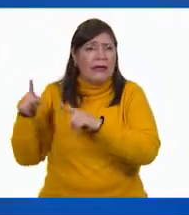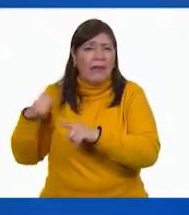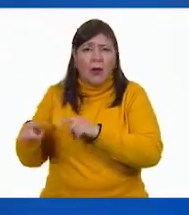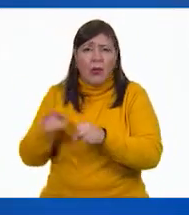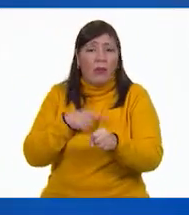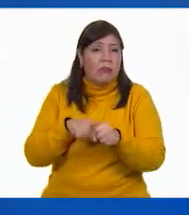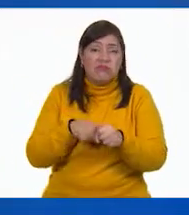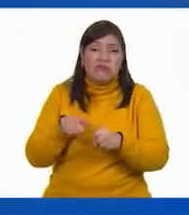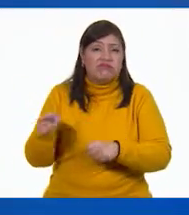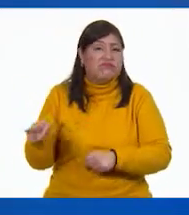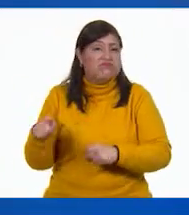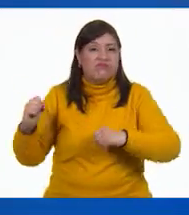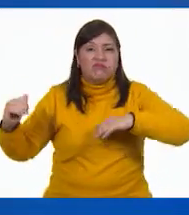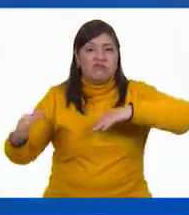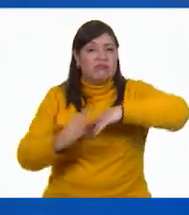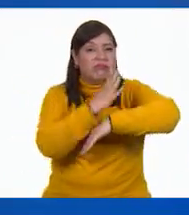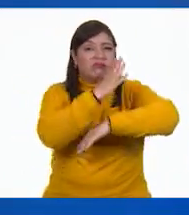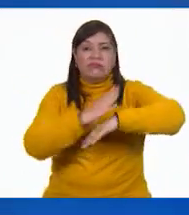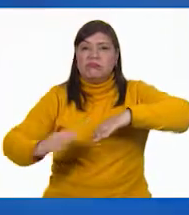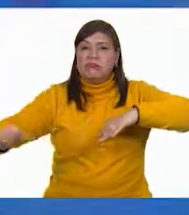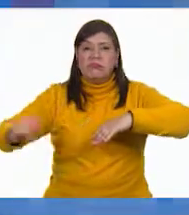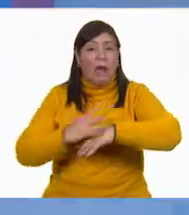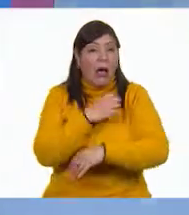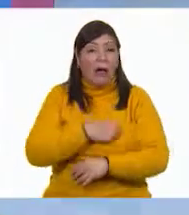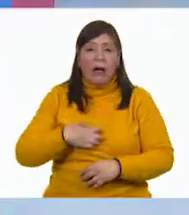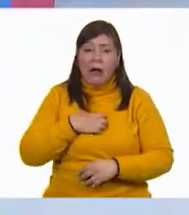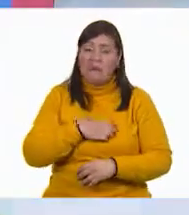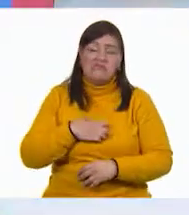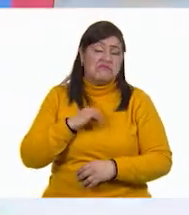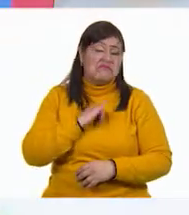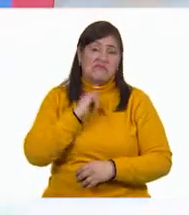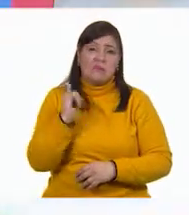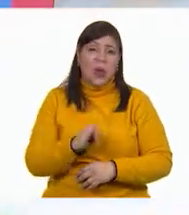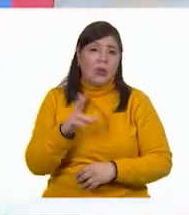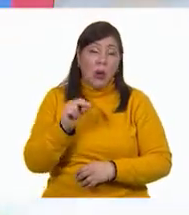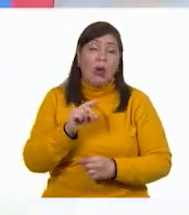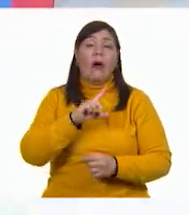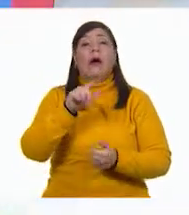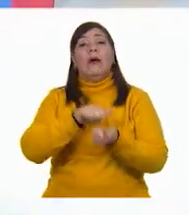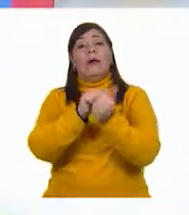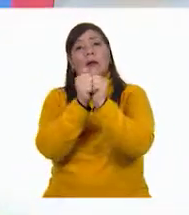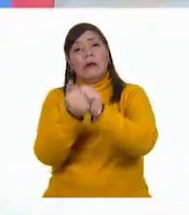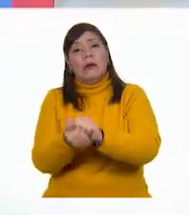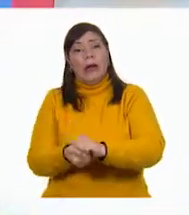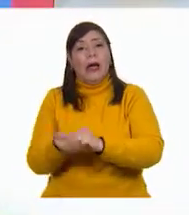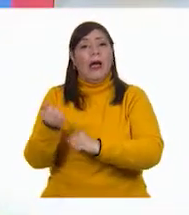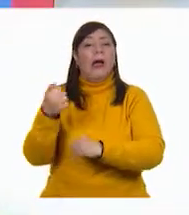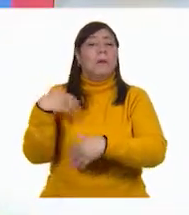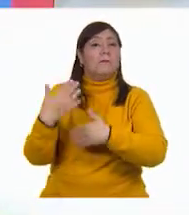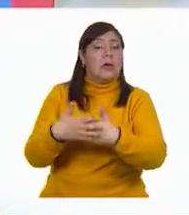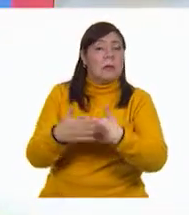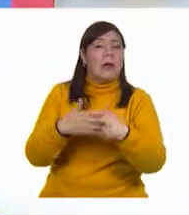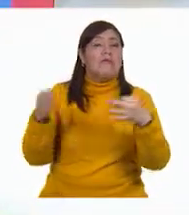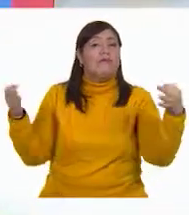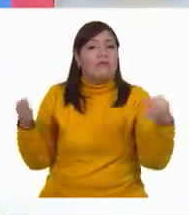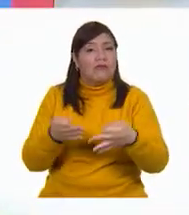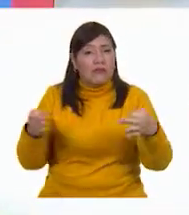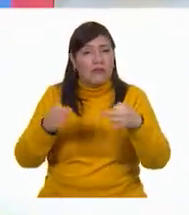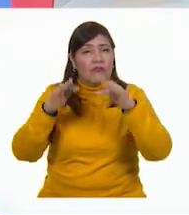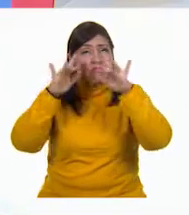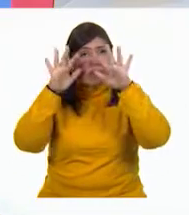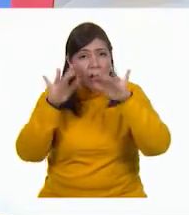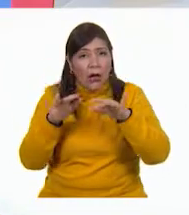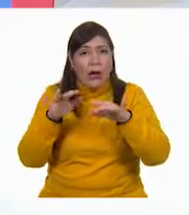llegó el invierno. Crudo invierno. La neblina